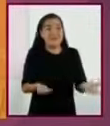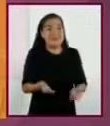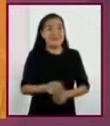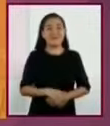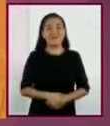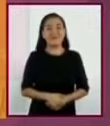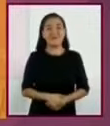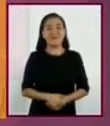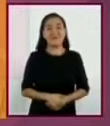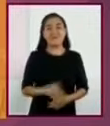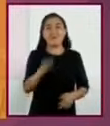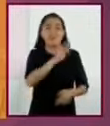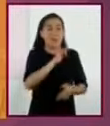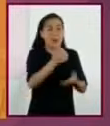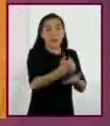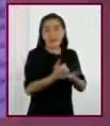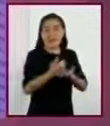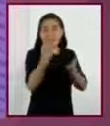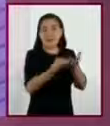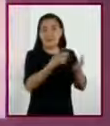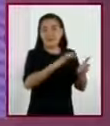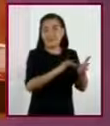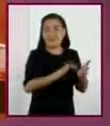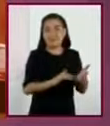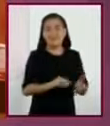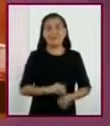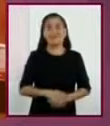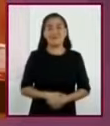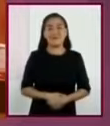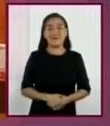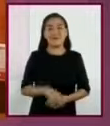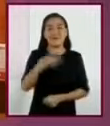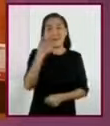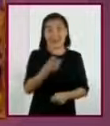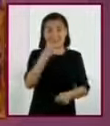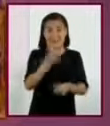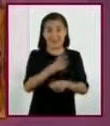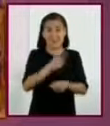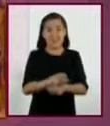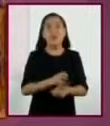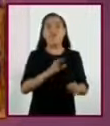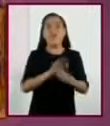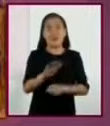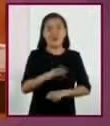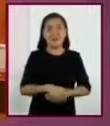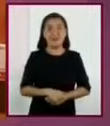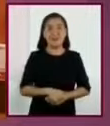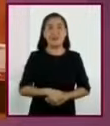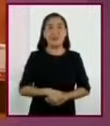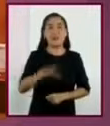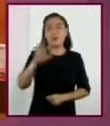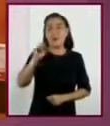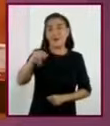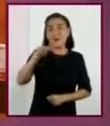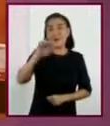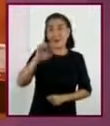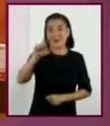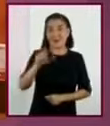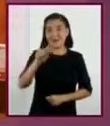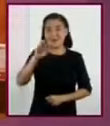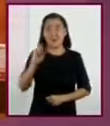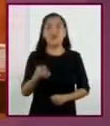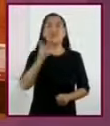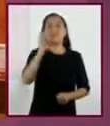¿Qué me puede aportar el texto? Nuestro segundo ingrediente es el contexto de esa lectura.